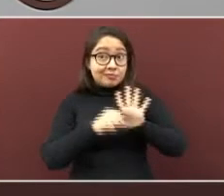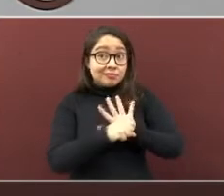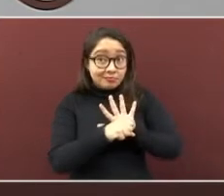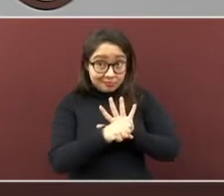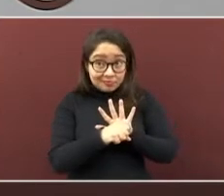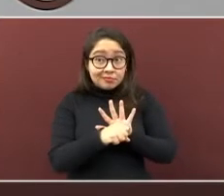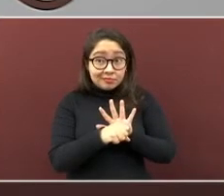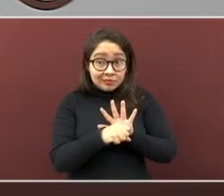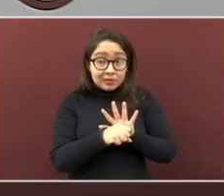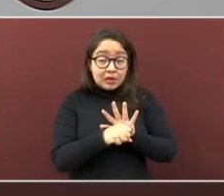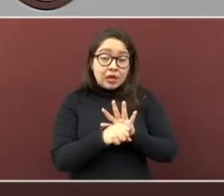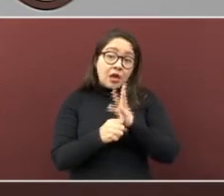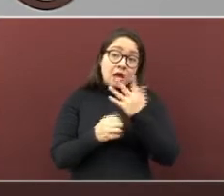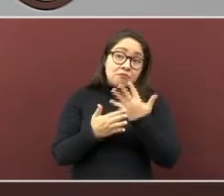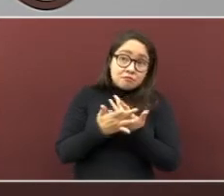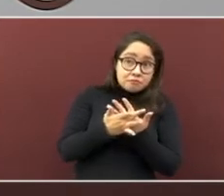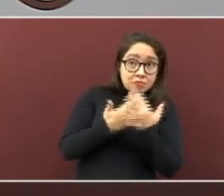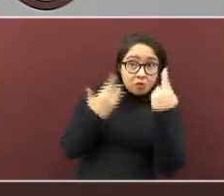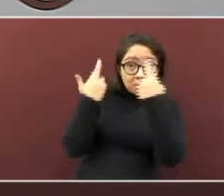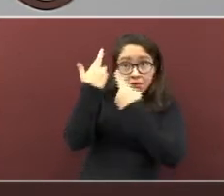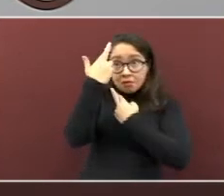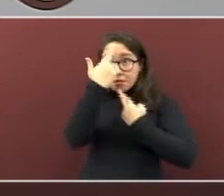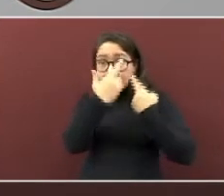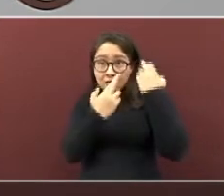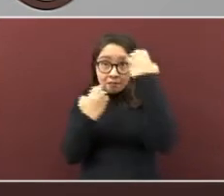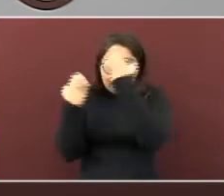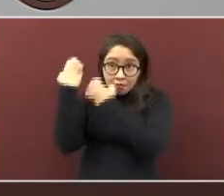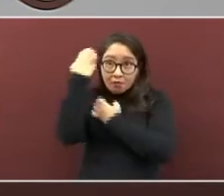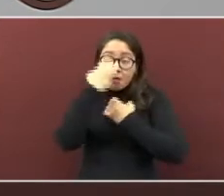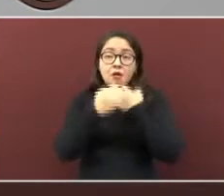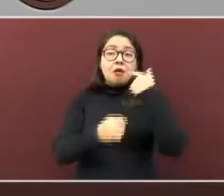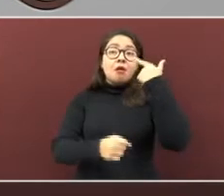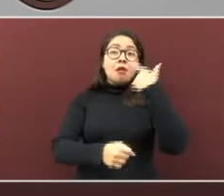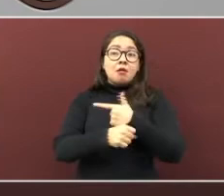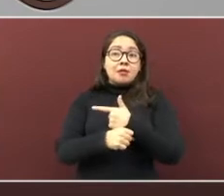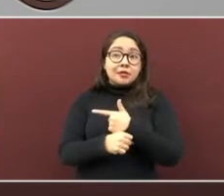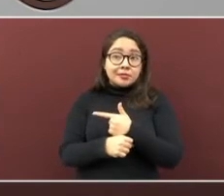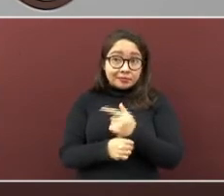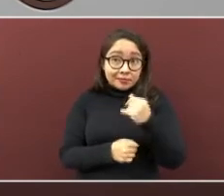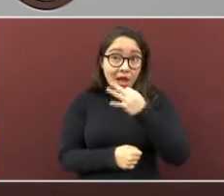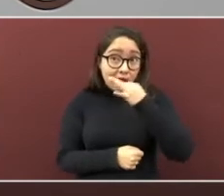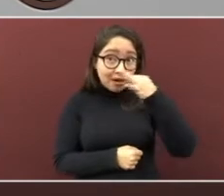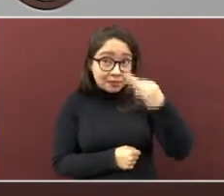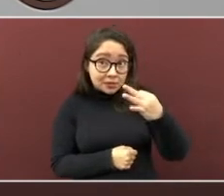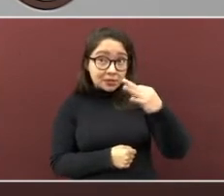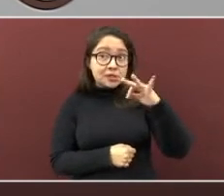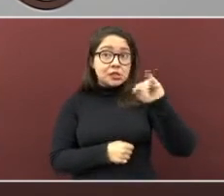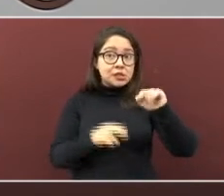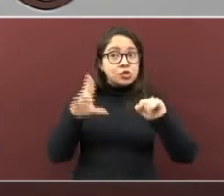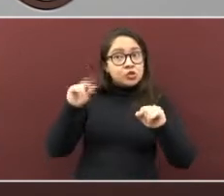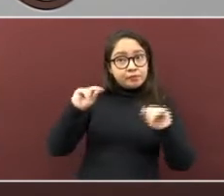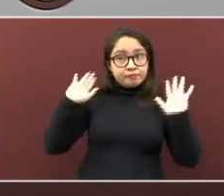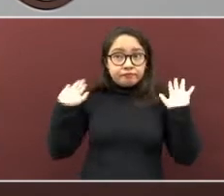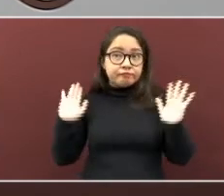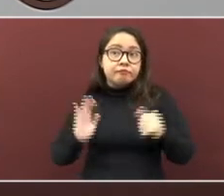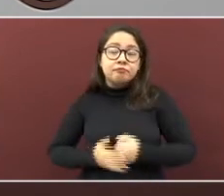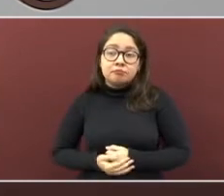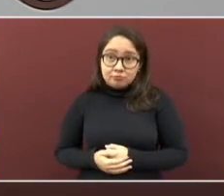hasta que un médico o el resultado de una prueba bien hecha indique lo contrario.